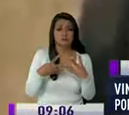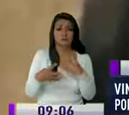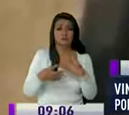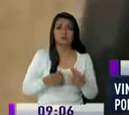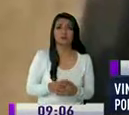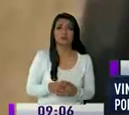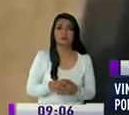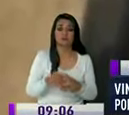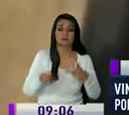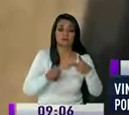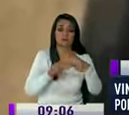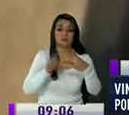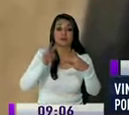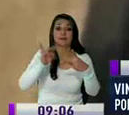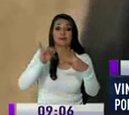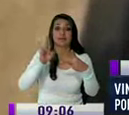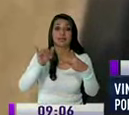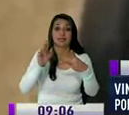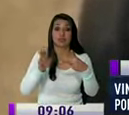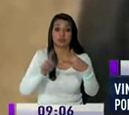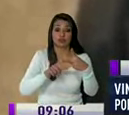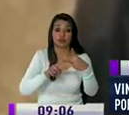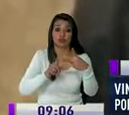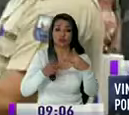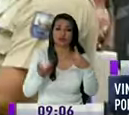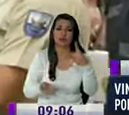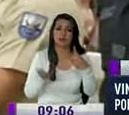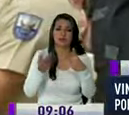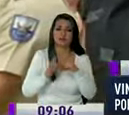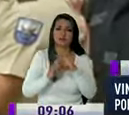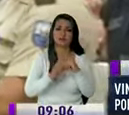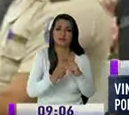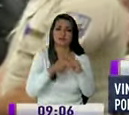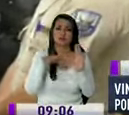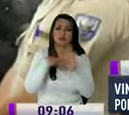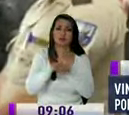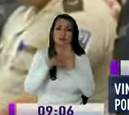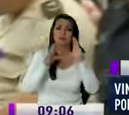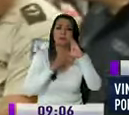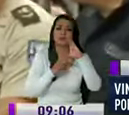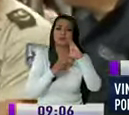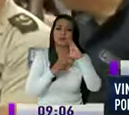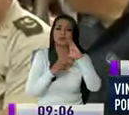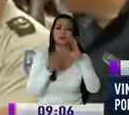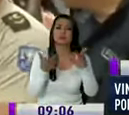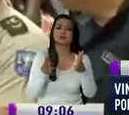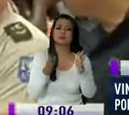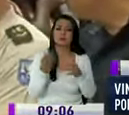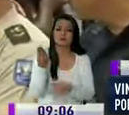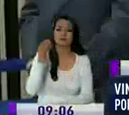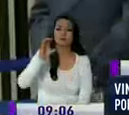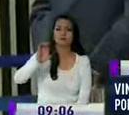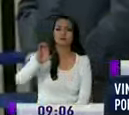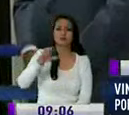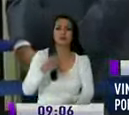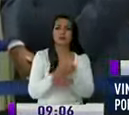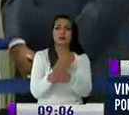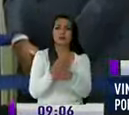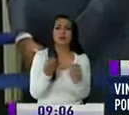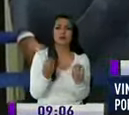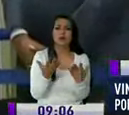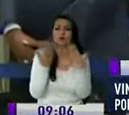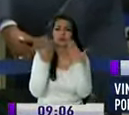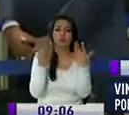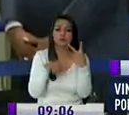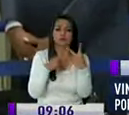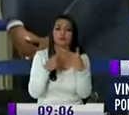el caso de Vinicio Alvarado tampoco se contemplaron un crédito con el Banco del Pacífico cuyo monto no fue precisado y la